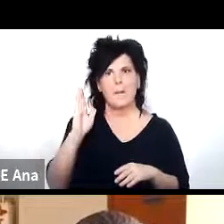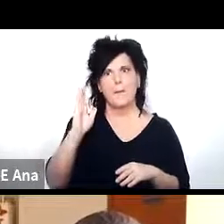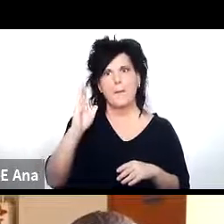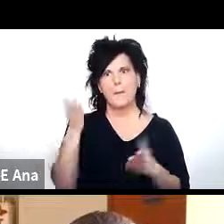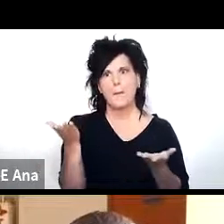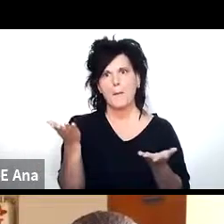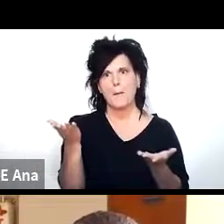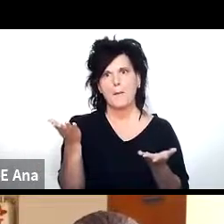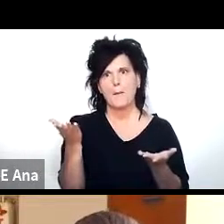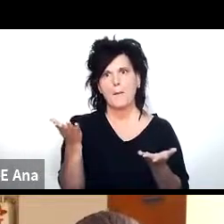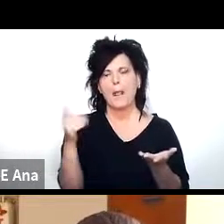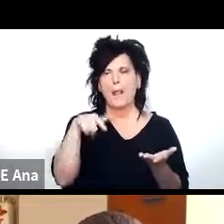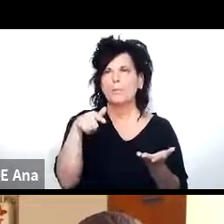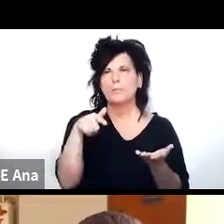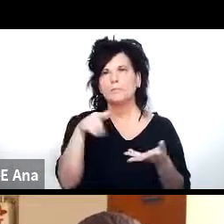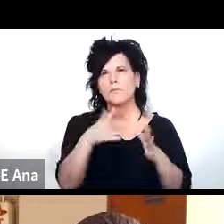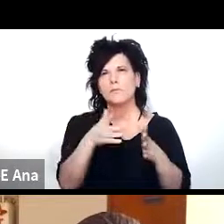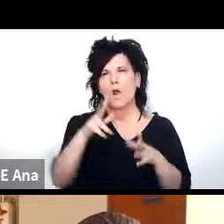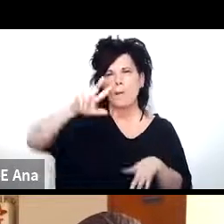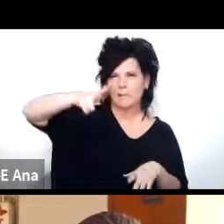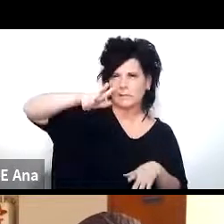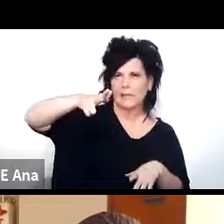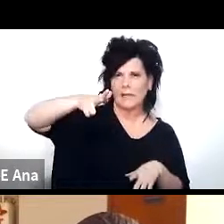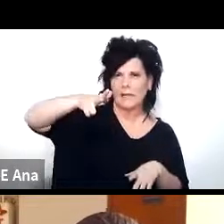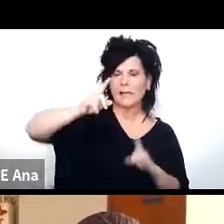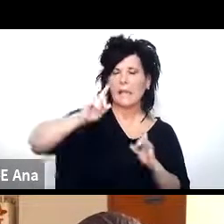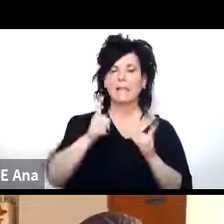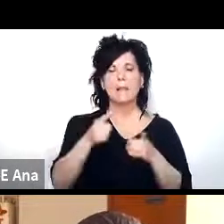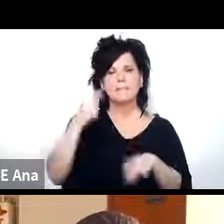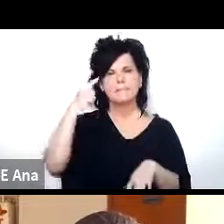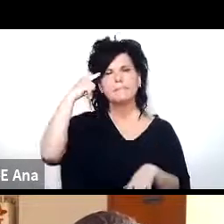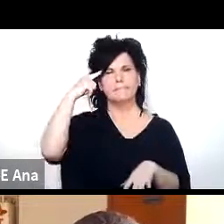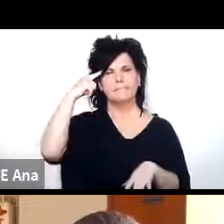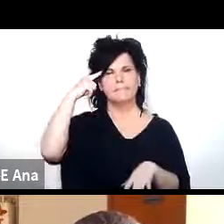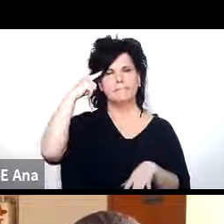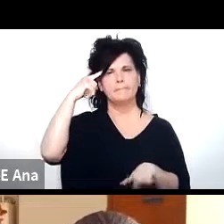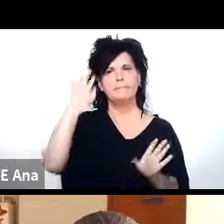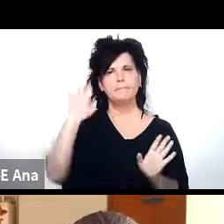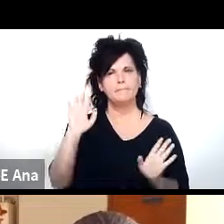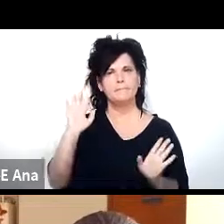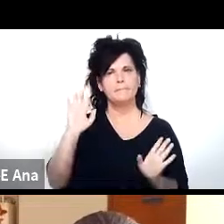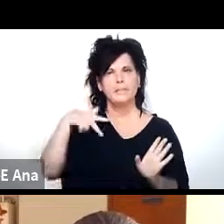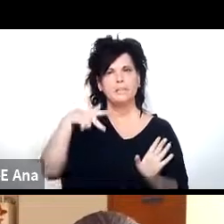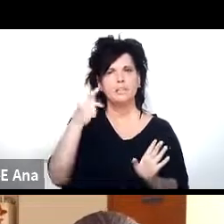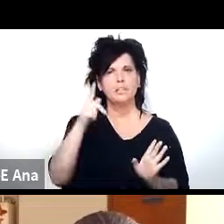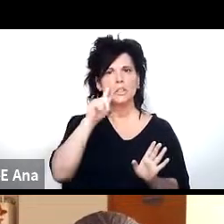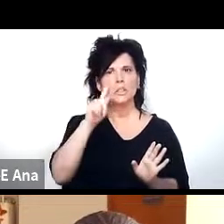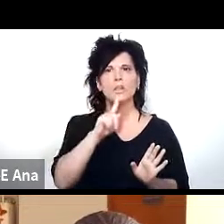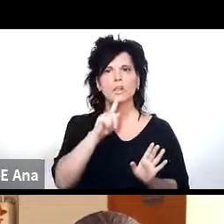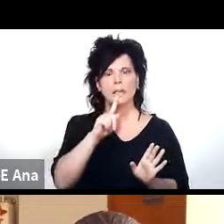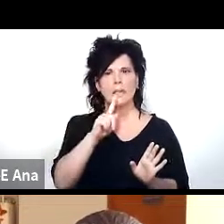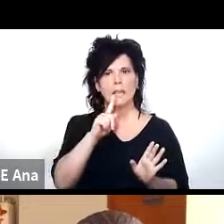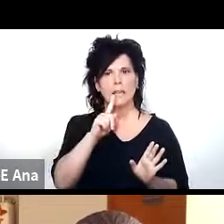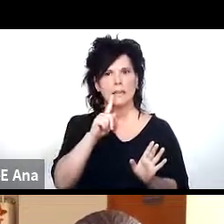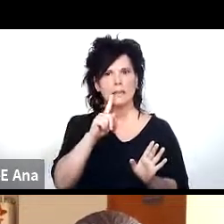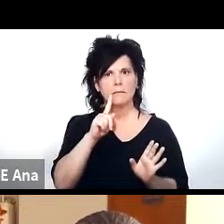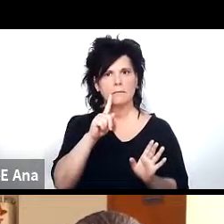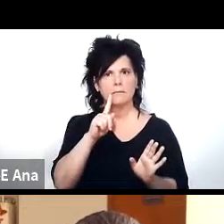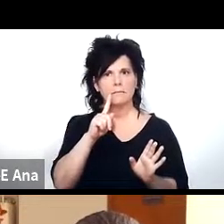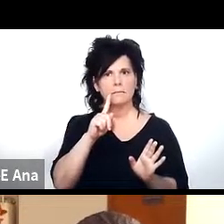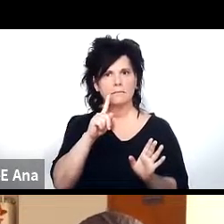este tipo de satélites y también se está pensando de que tengan estos kits autoinstalables o que haya